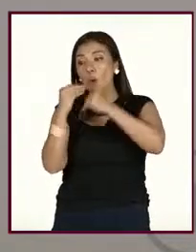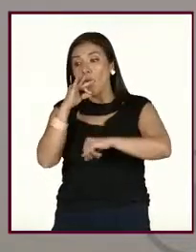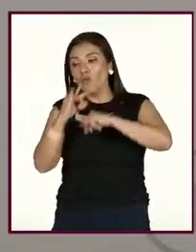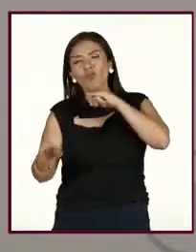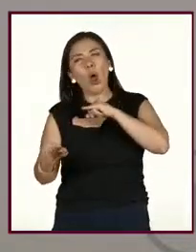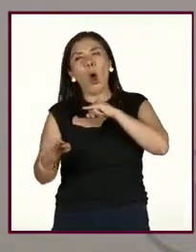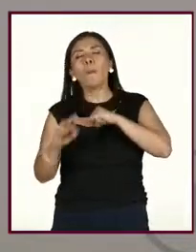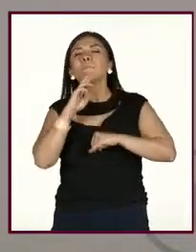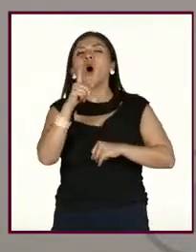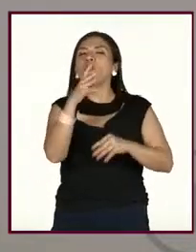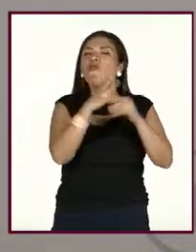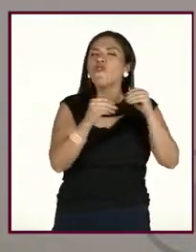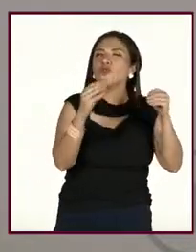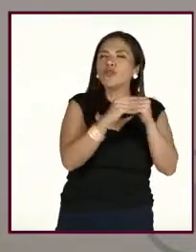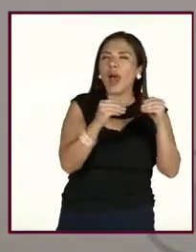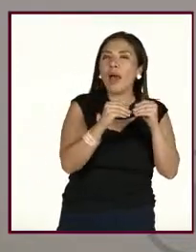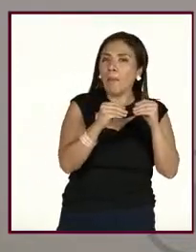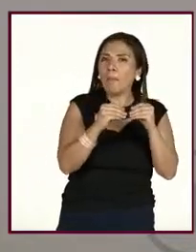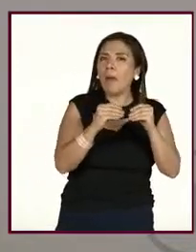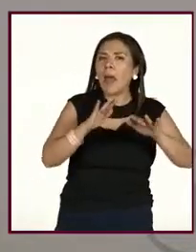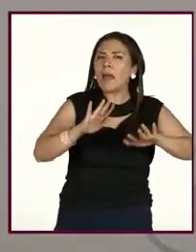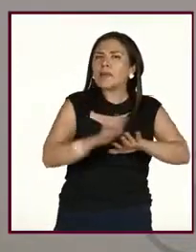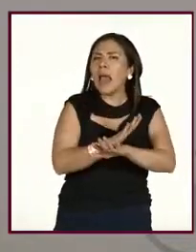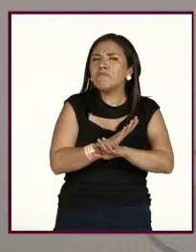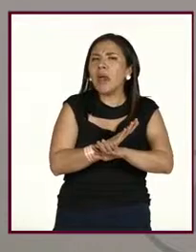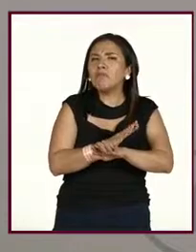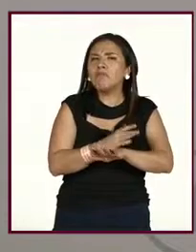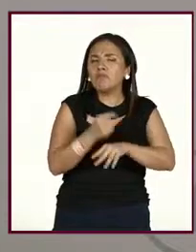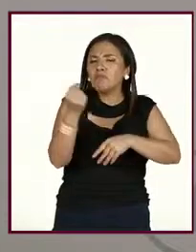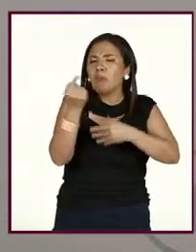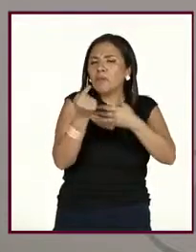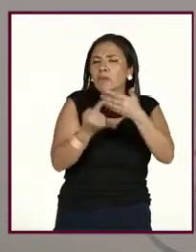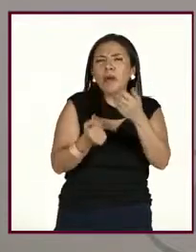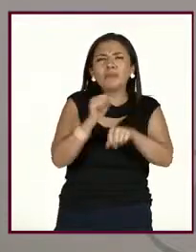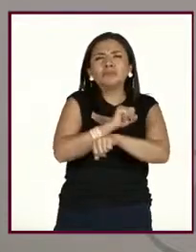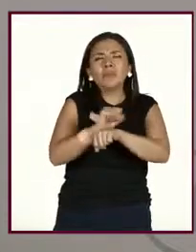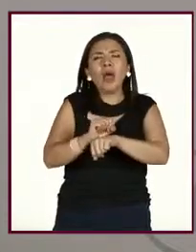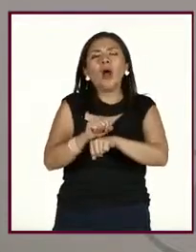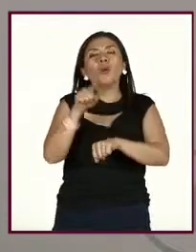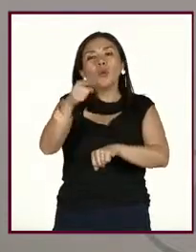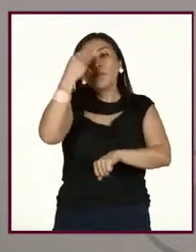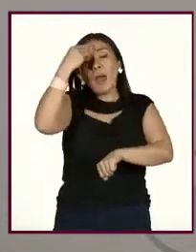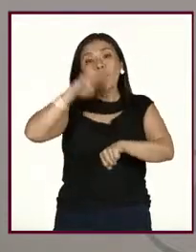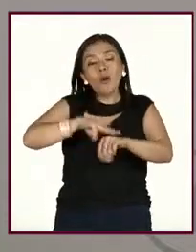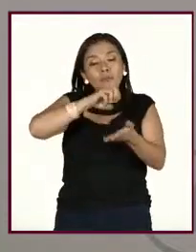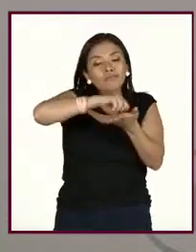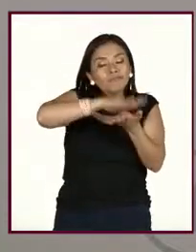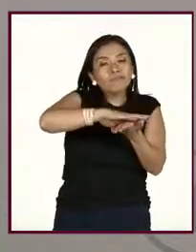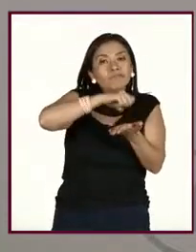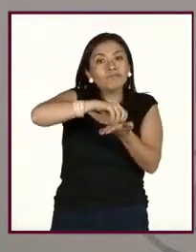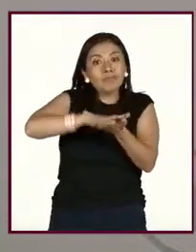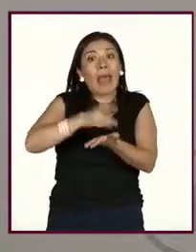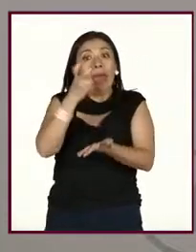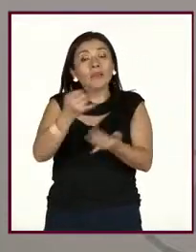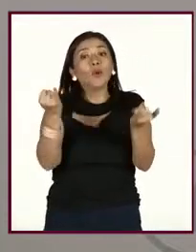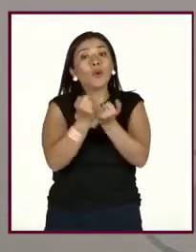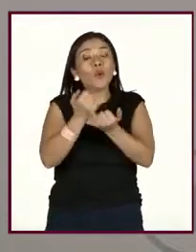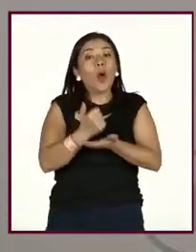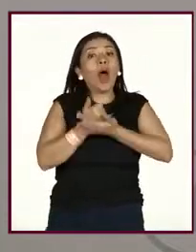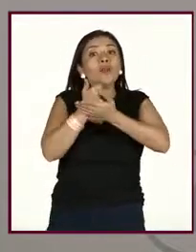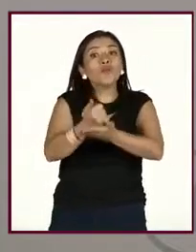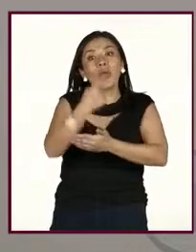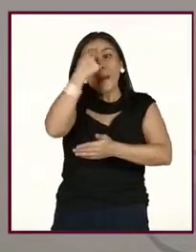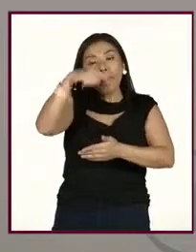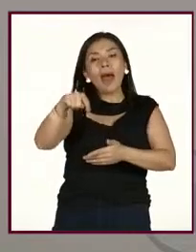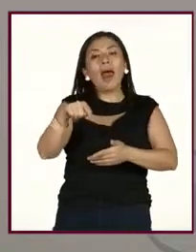fruta. Entonces, es haciendo un plan. Y llevar un autorregistro muchas veces también nos ayuda mucho a